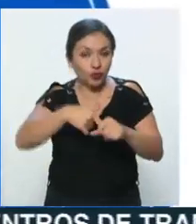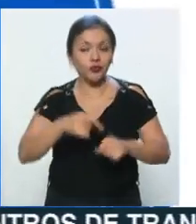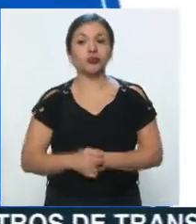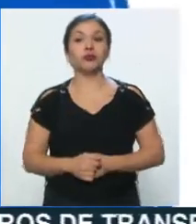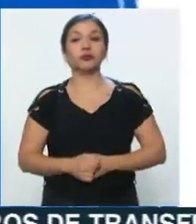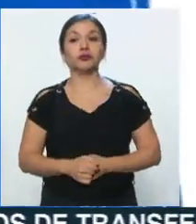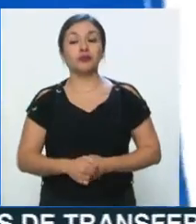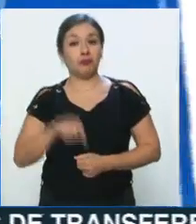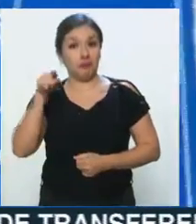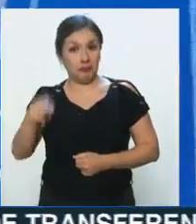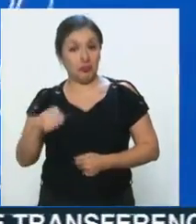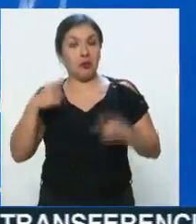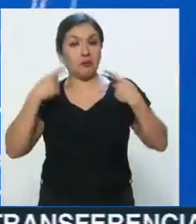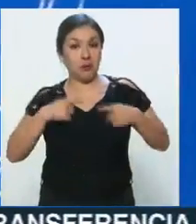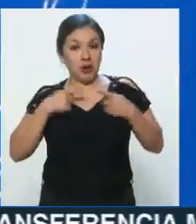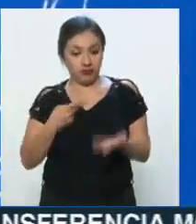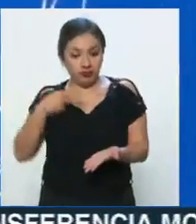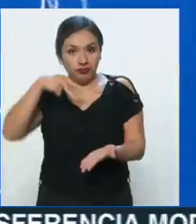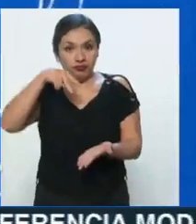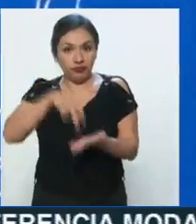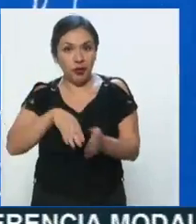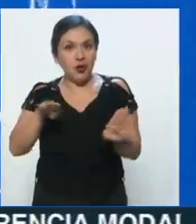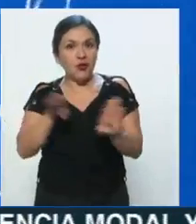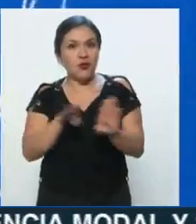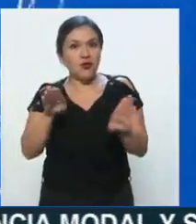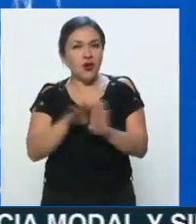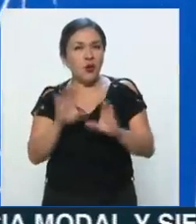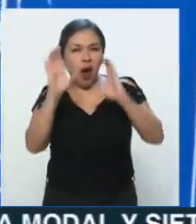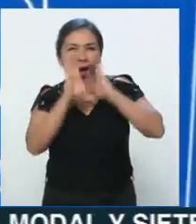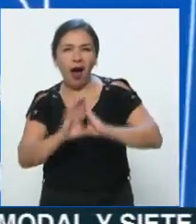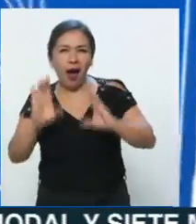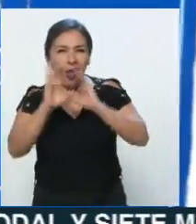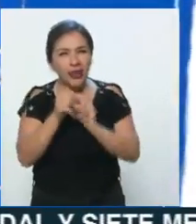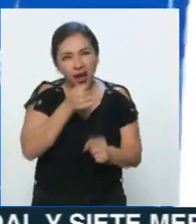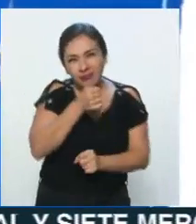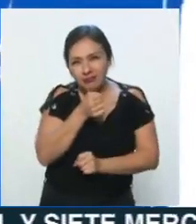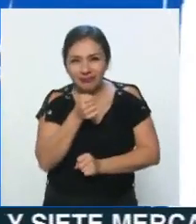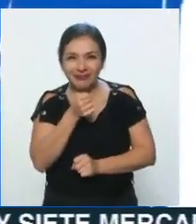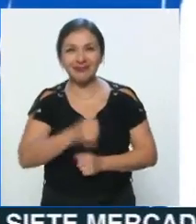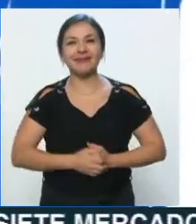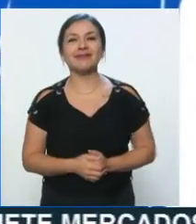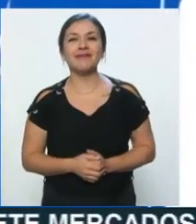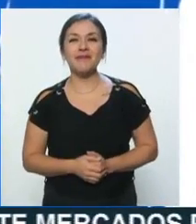servidor al más puro estilo de Elvis Presley, rompiendo cabrilla.